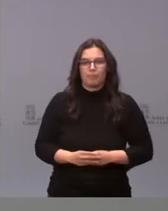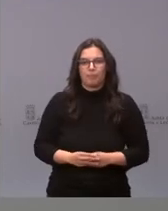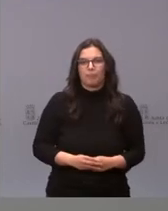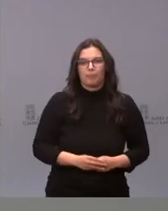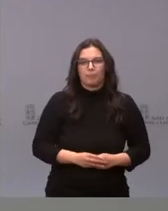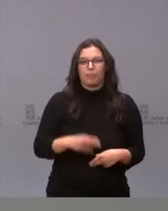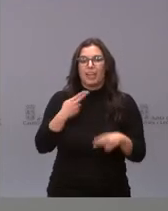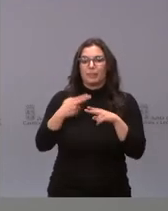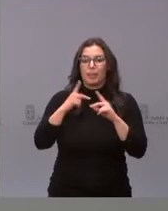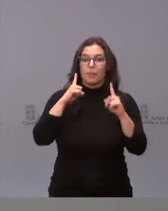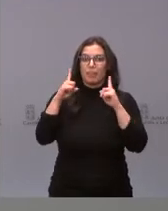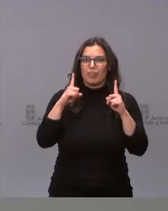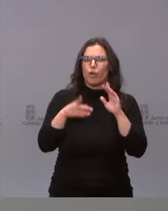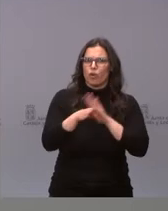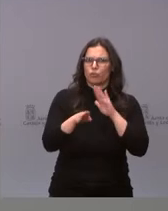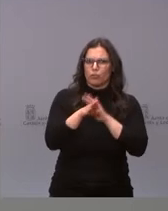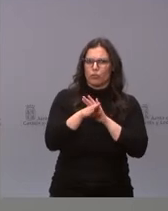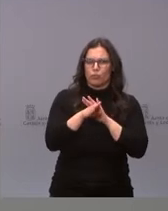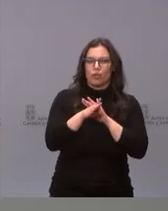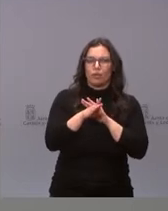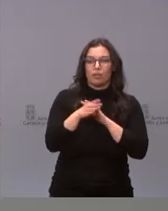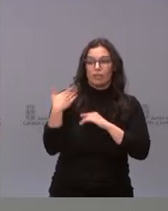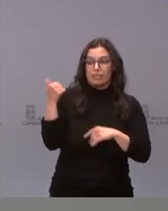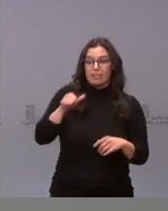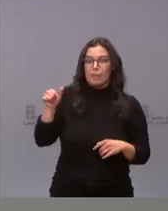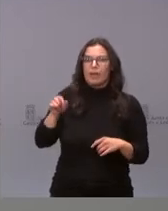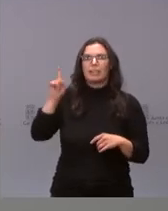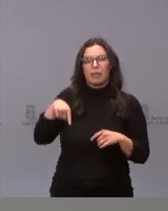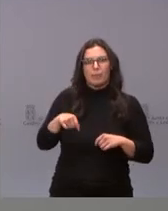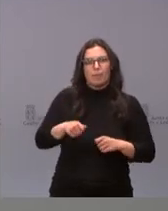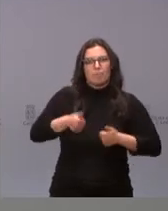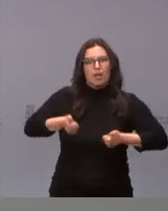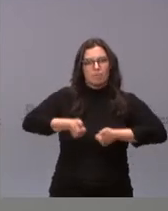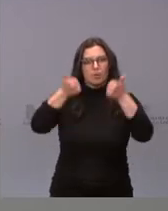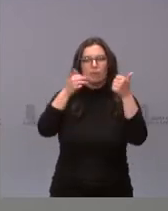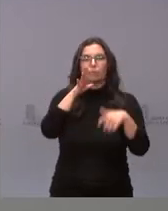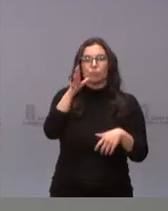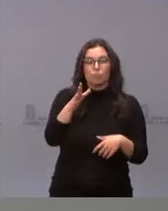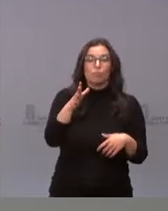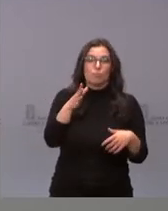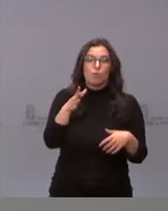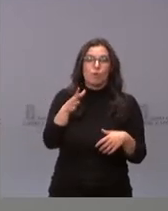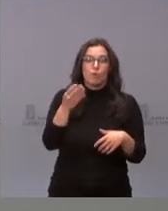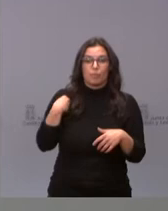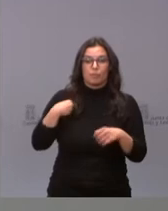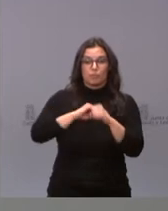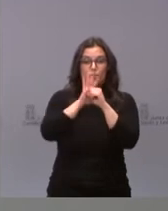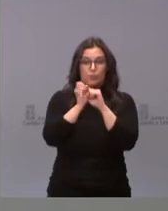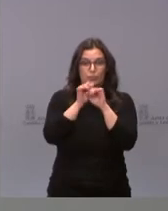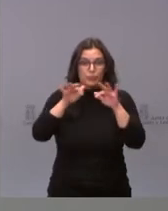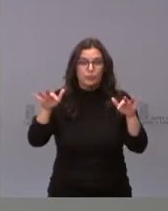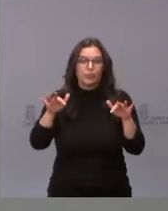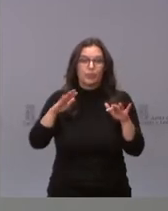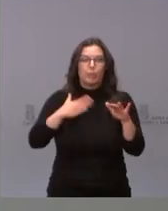actividades preventivas que se están intensificando en las últimas semanas por el impacto que ha podido tener la pandemia sobre ellas.